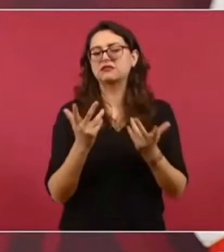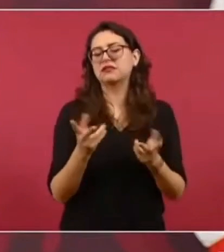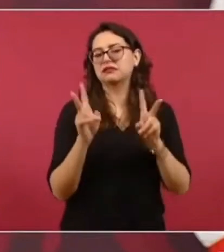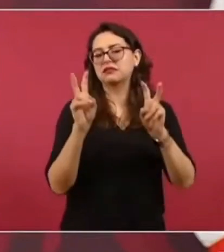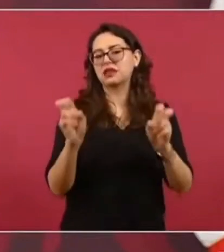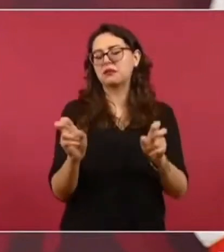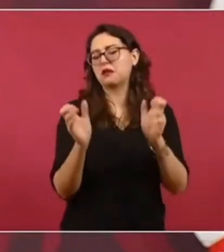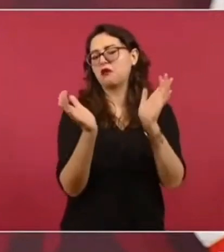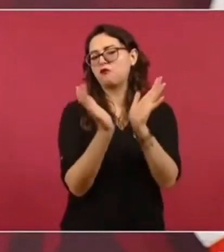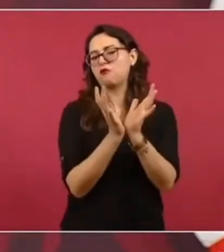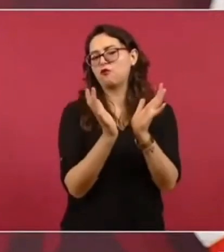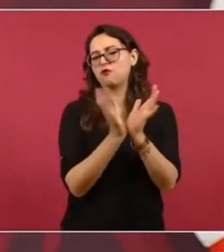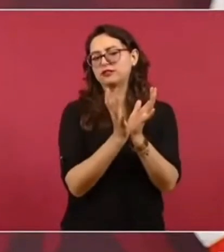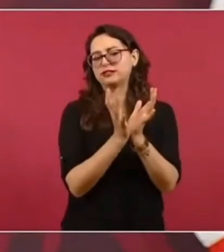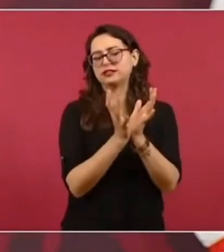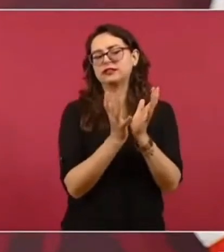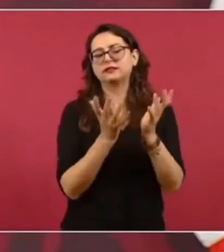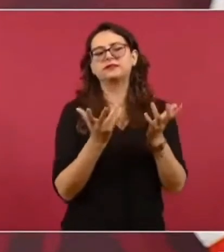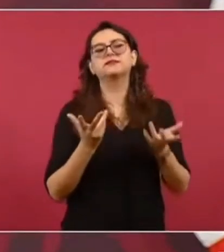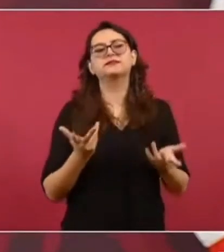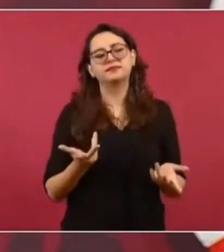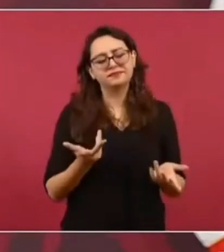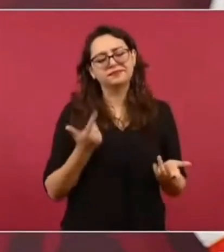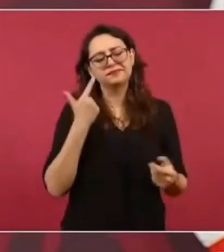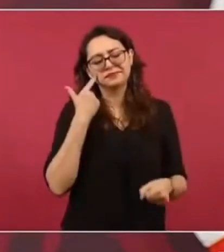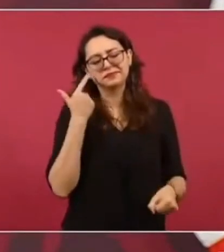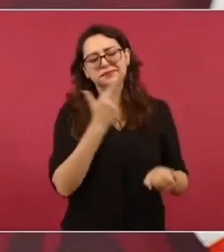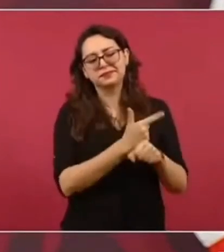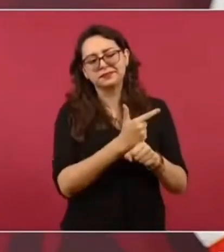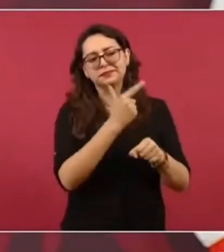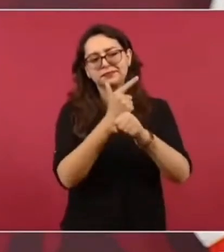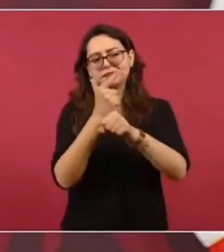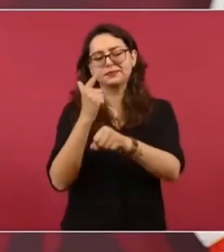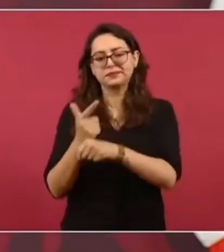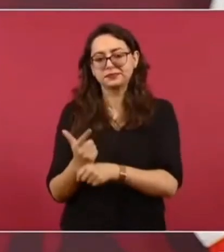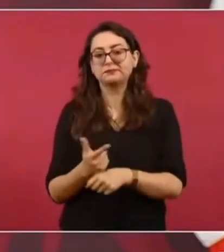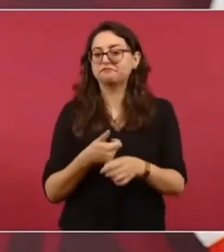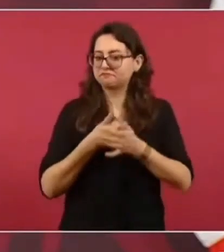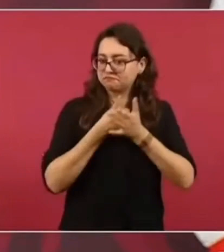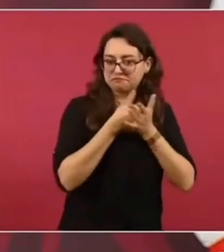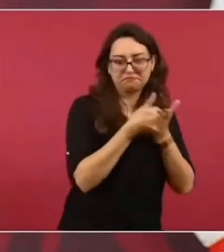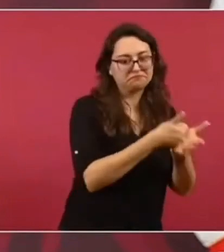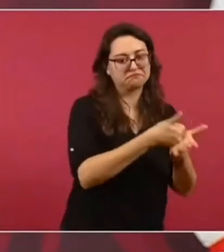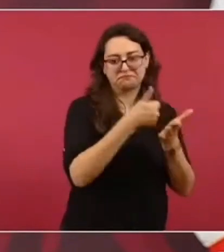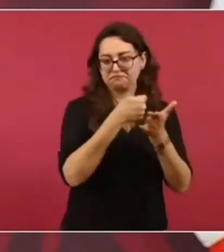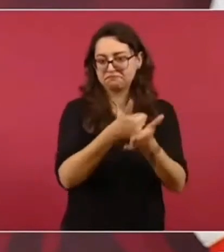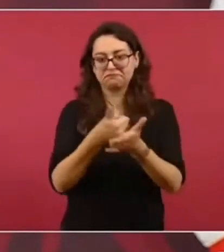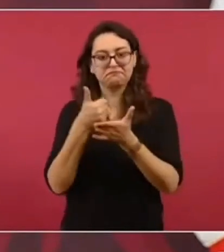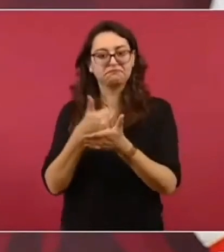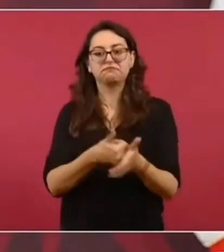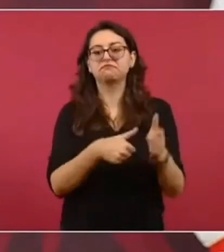y vamos a seguir ayudando, vamos a seguir apoyando.